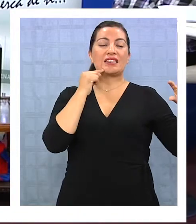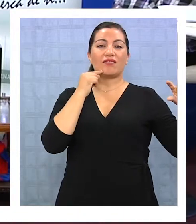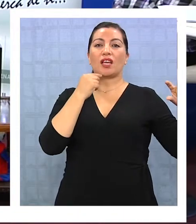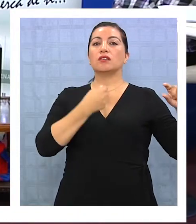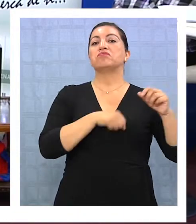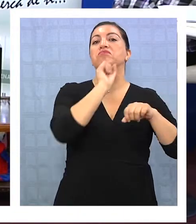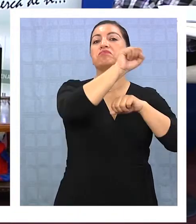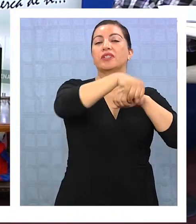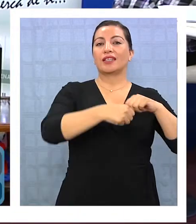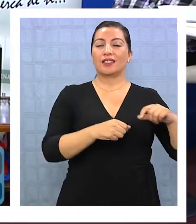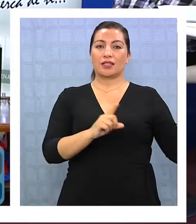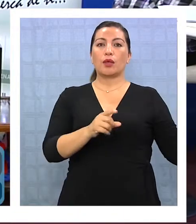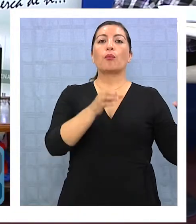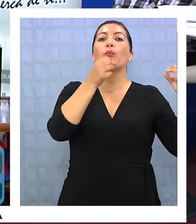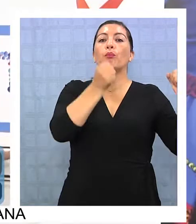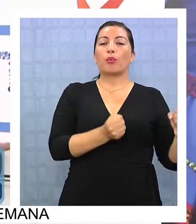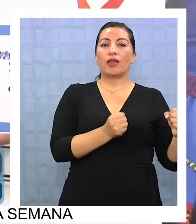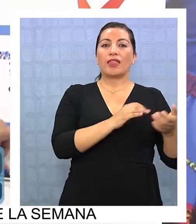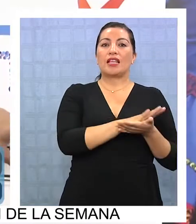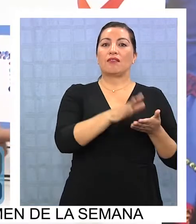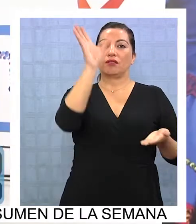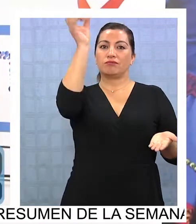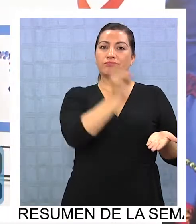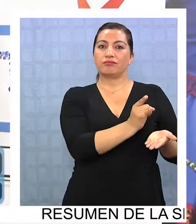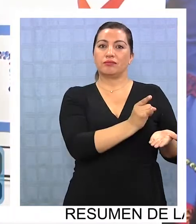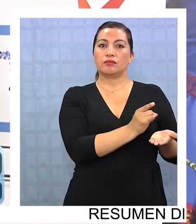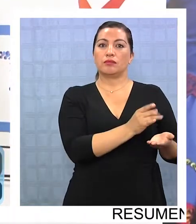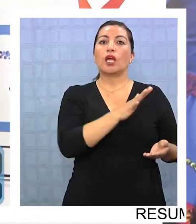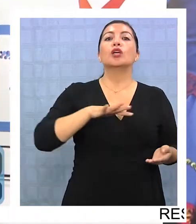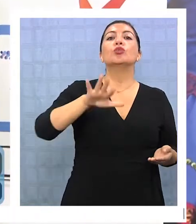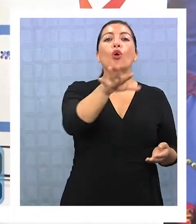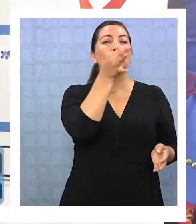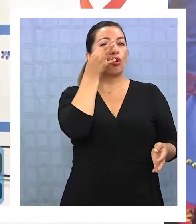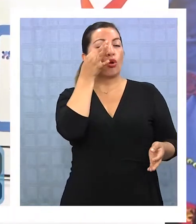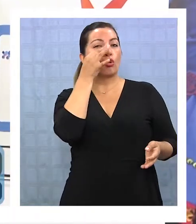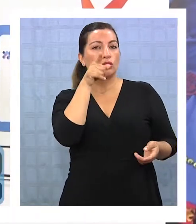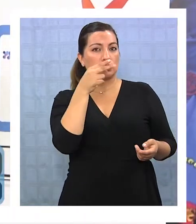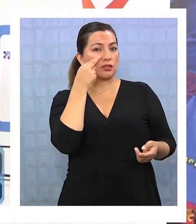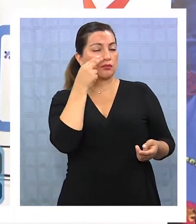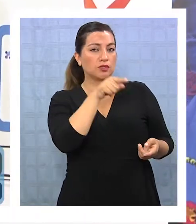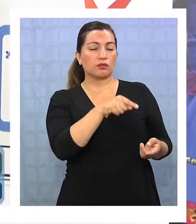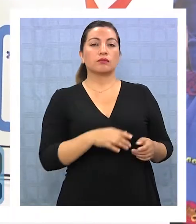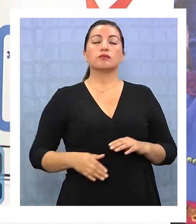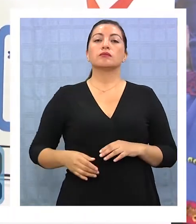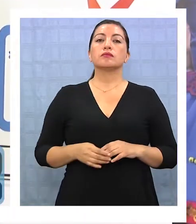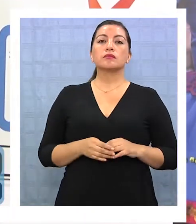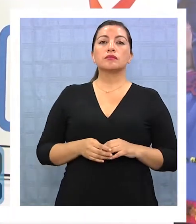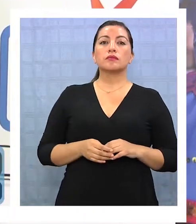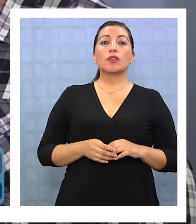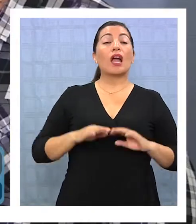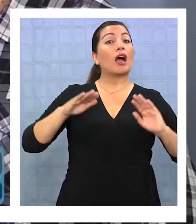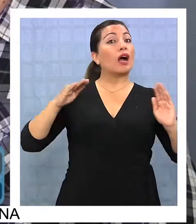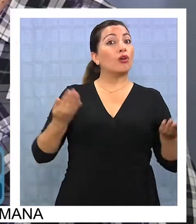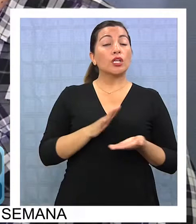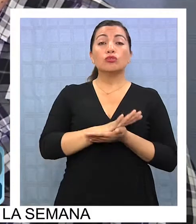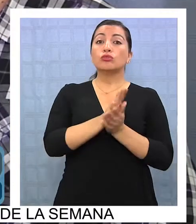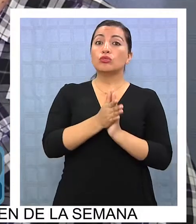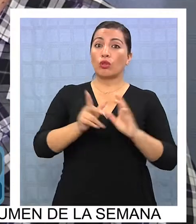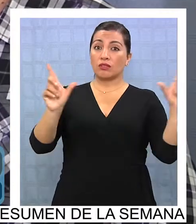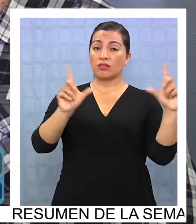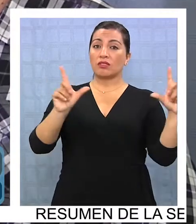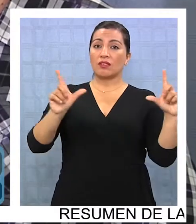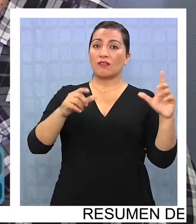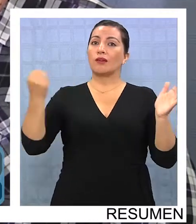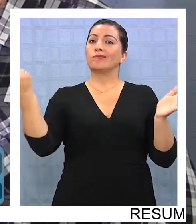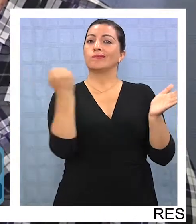declarado apto para Televisión Digital abierta, Gobierno de Chile, que todos lo puedan identificar en su casa. ¿Milicia, todos los televisores de ahora en adelante deberían